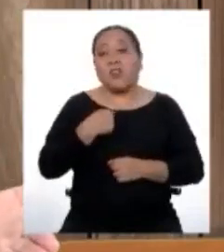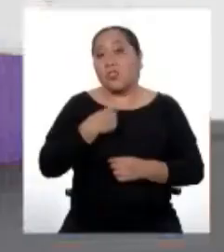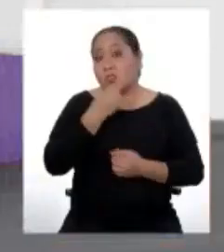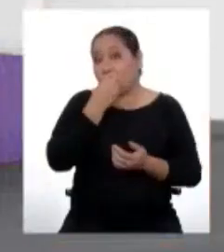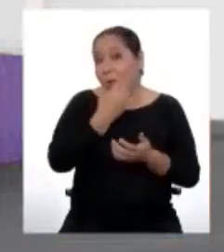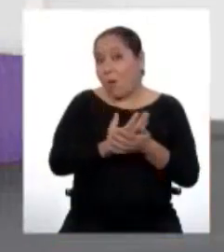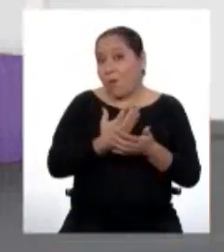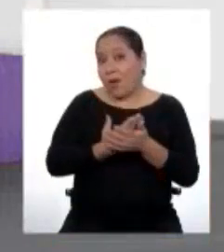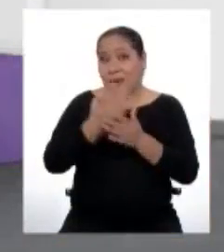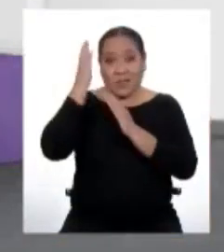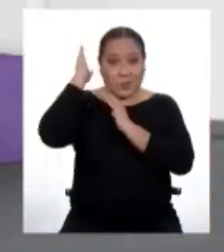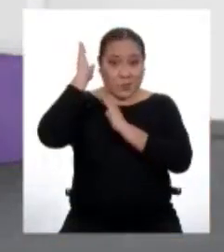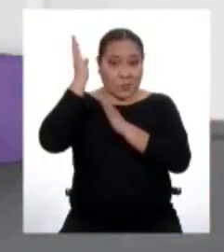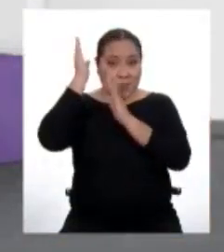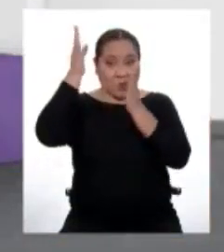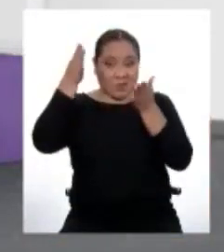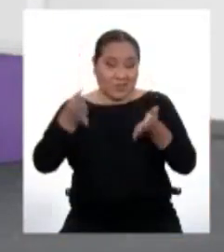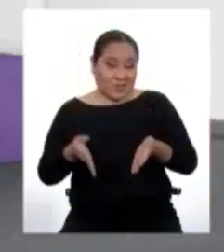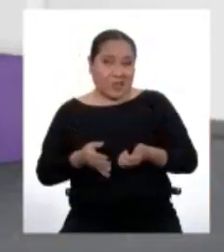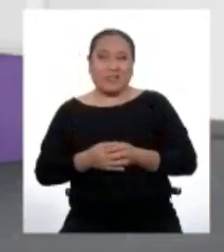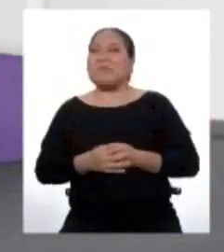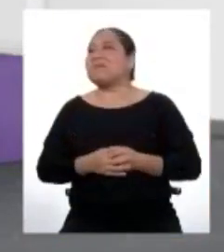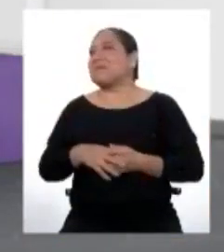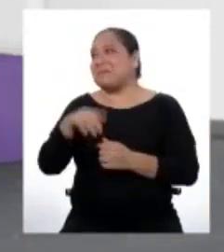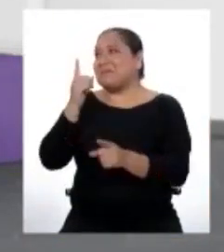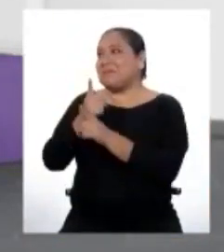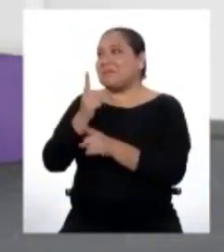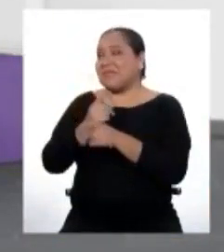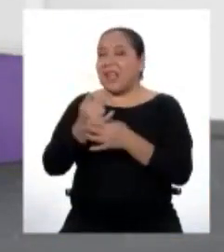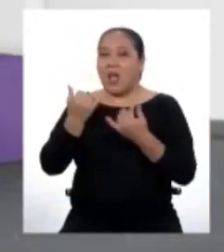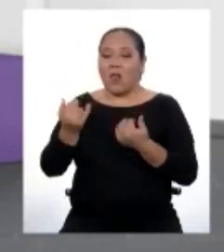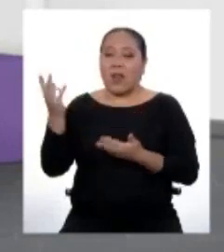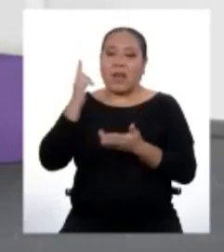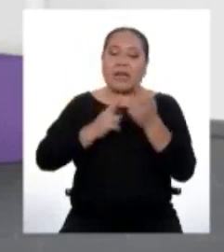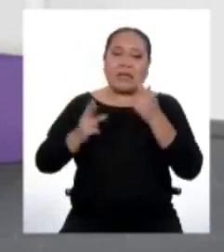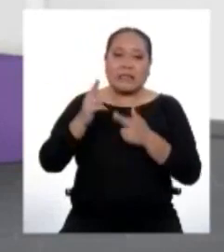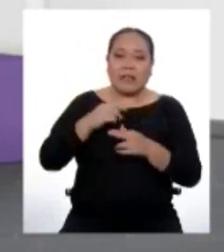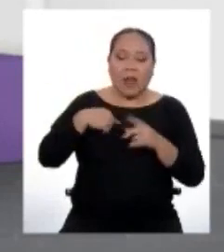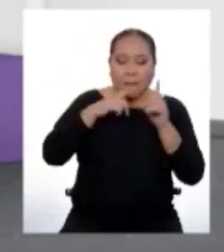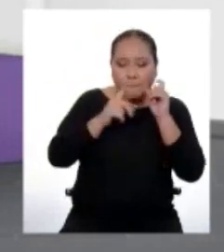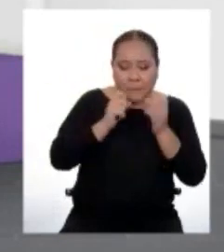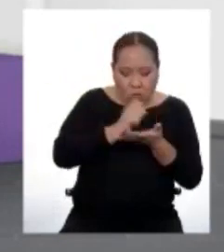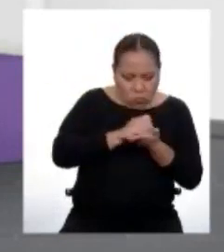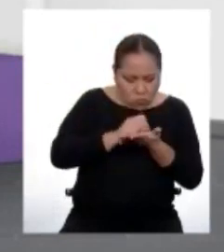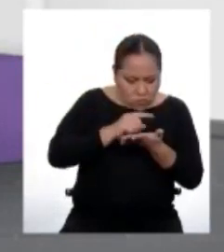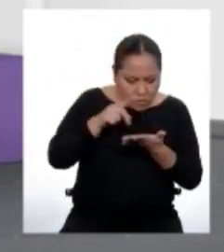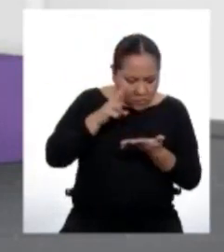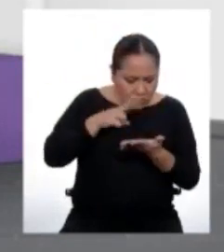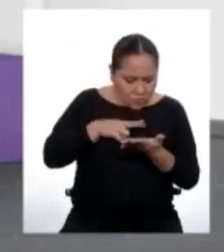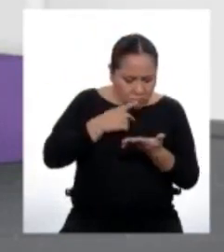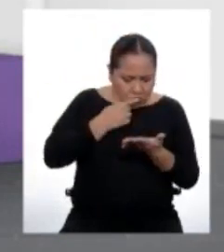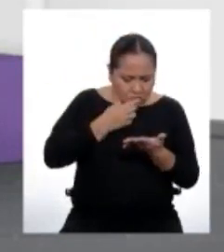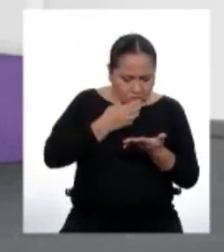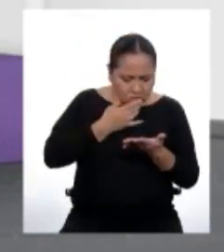expositora. Por supuesto que sí. Ahora, regresando a las preguntas que tengo aquí anotadas,